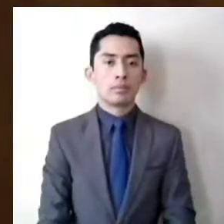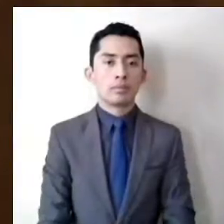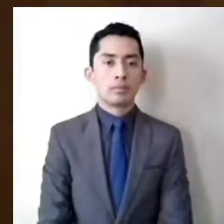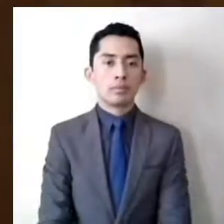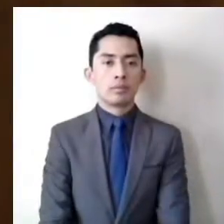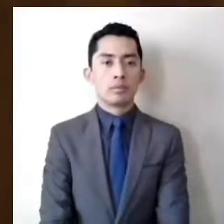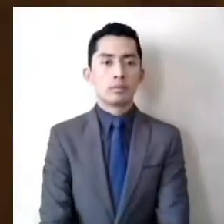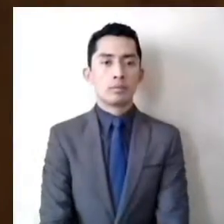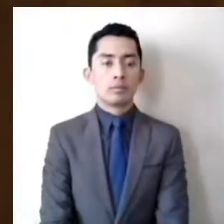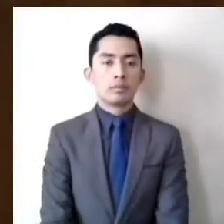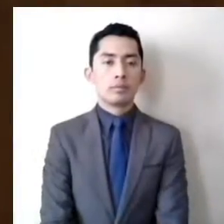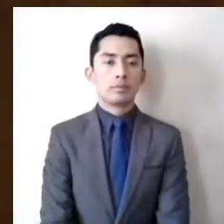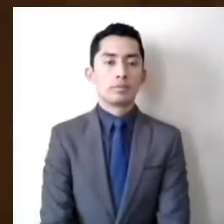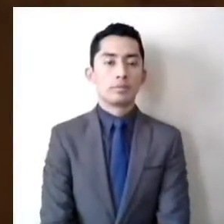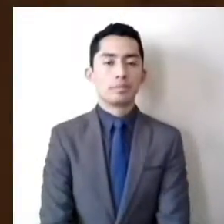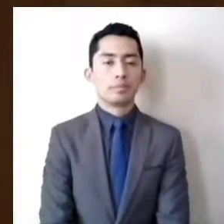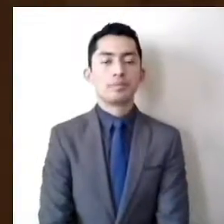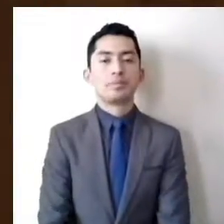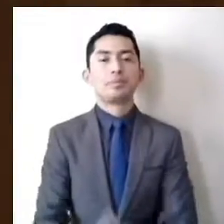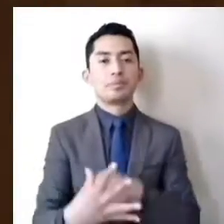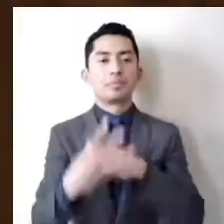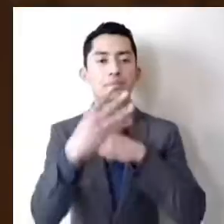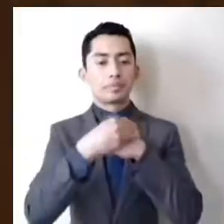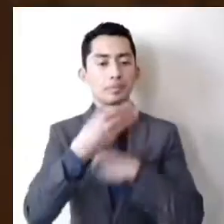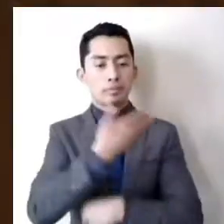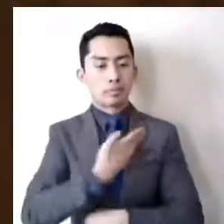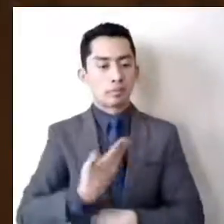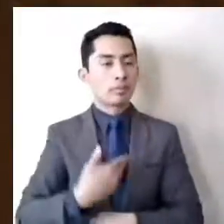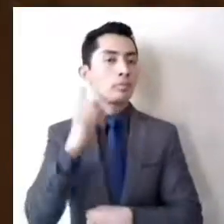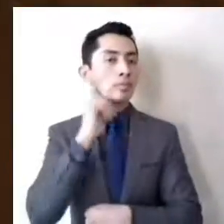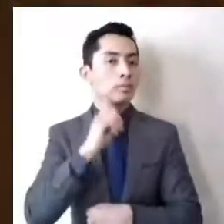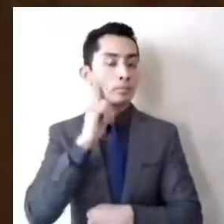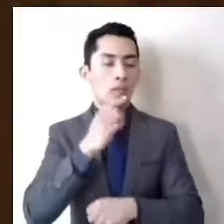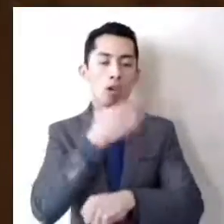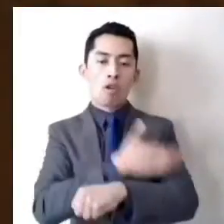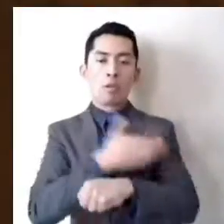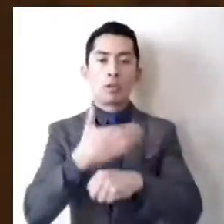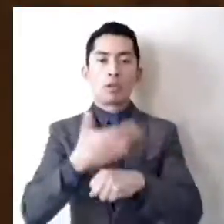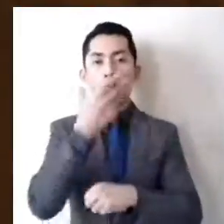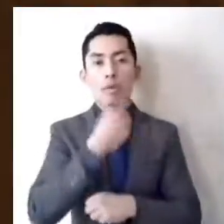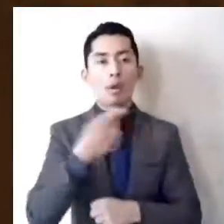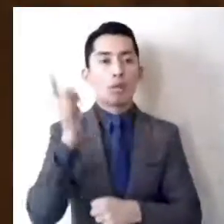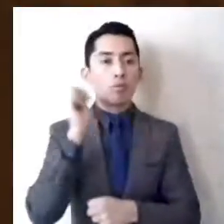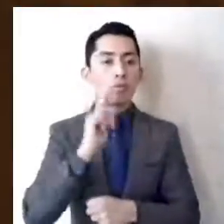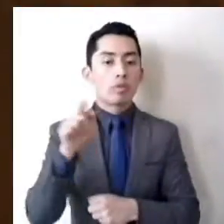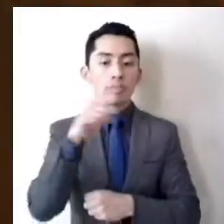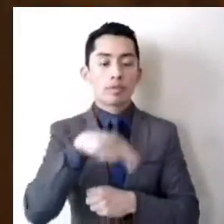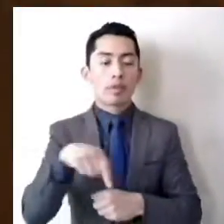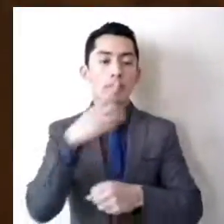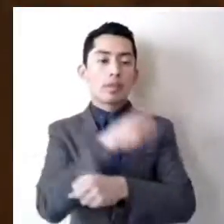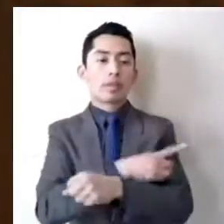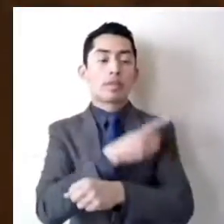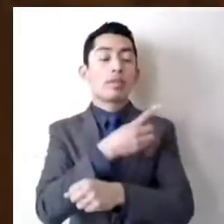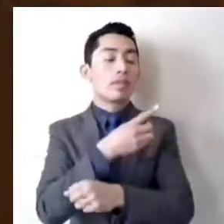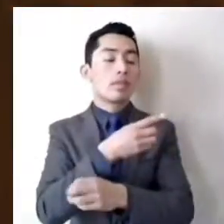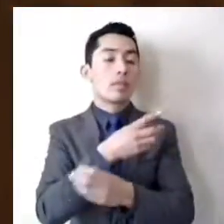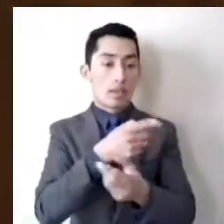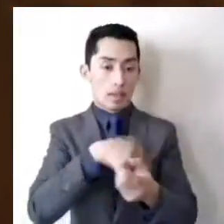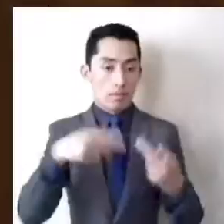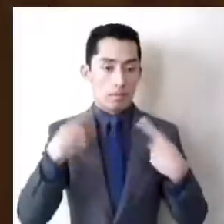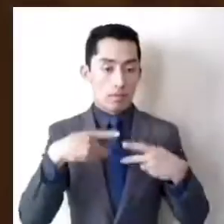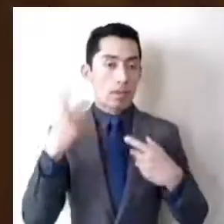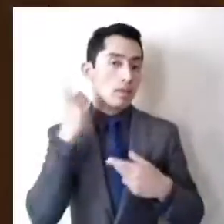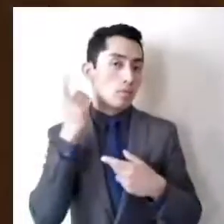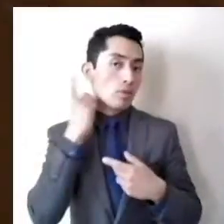Con la venia de la Presidencia, compañeras, compañeros diputados, público que nos acompaña y nos